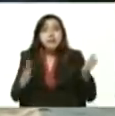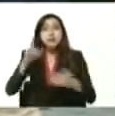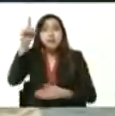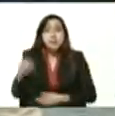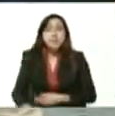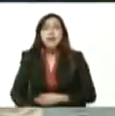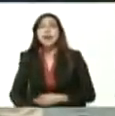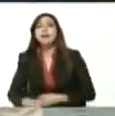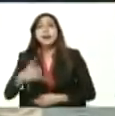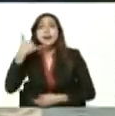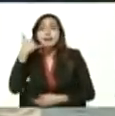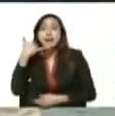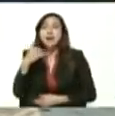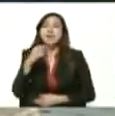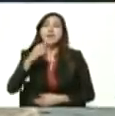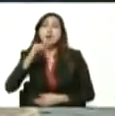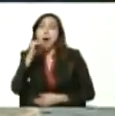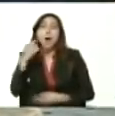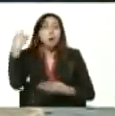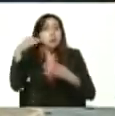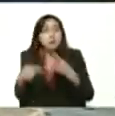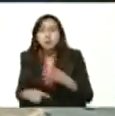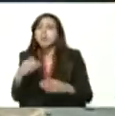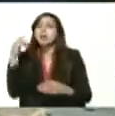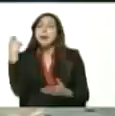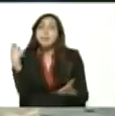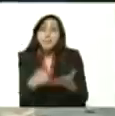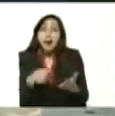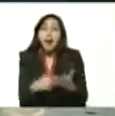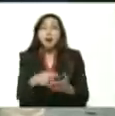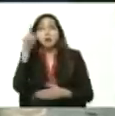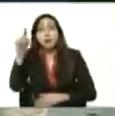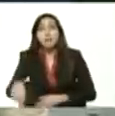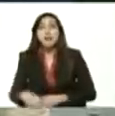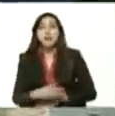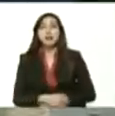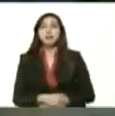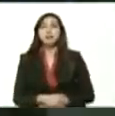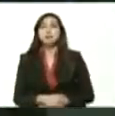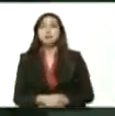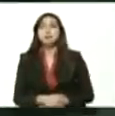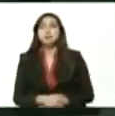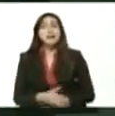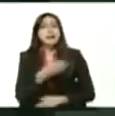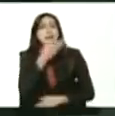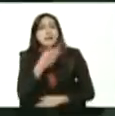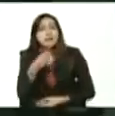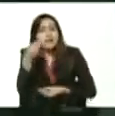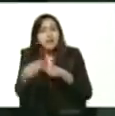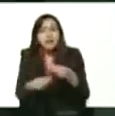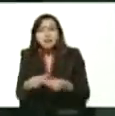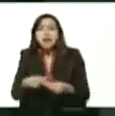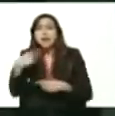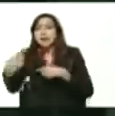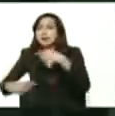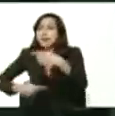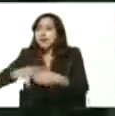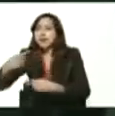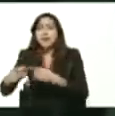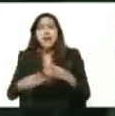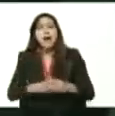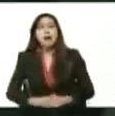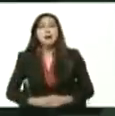puede hacer menudeo a través de esta aplicación y esto sin duda viene a facilitar la transacción del día a día en la